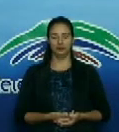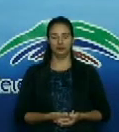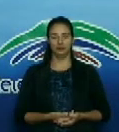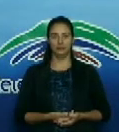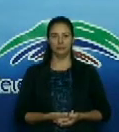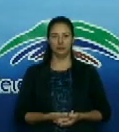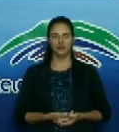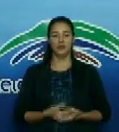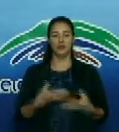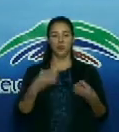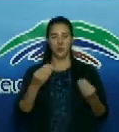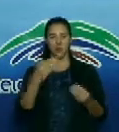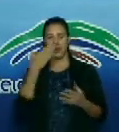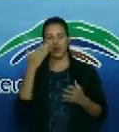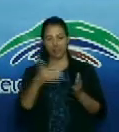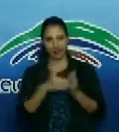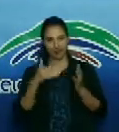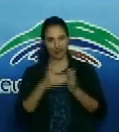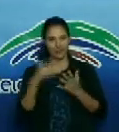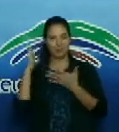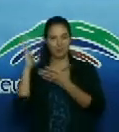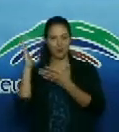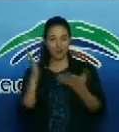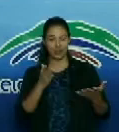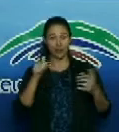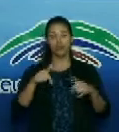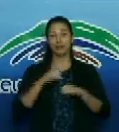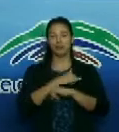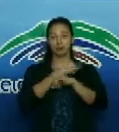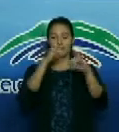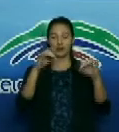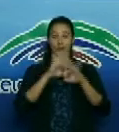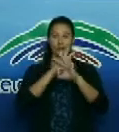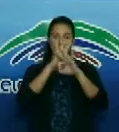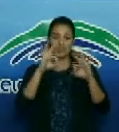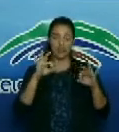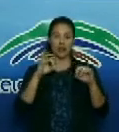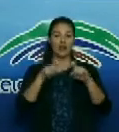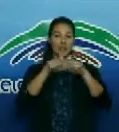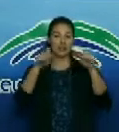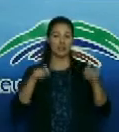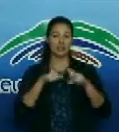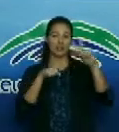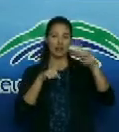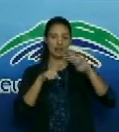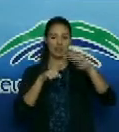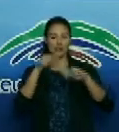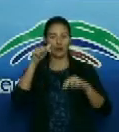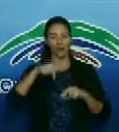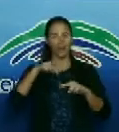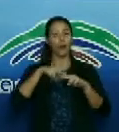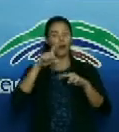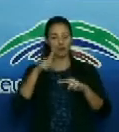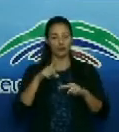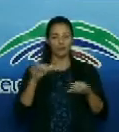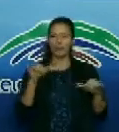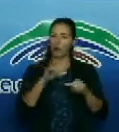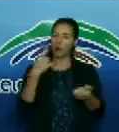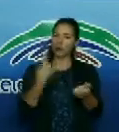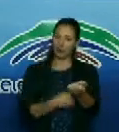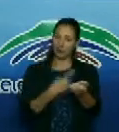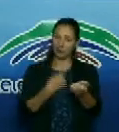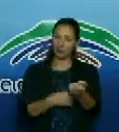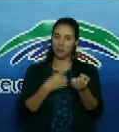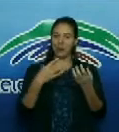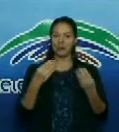¡Muy buenas tardes! Bienvenidos a esta revista especial del Sistema Informativo de la Televisión Holguinera. Como siempre, con grato